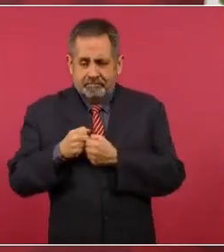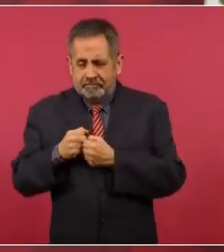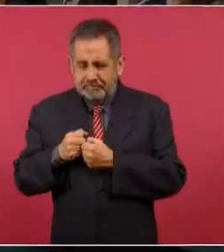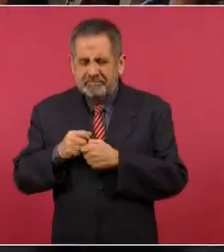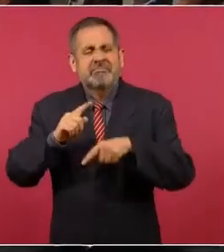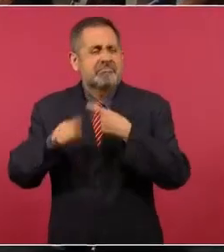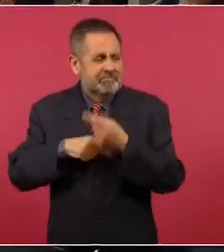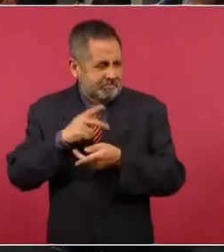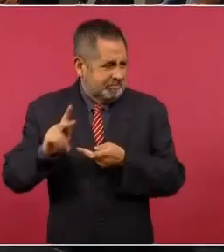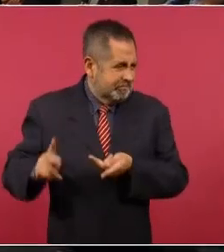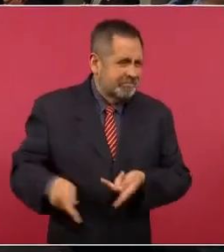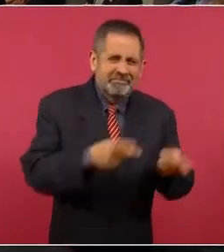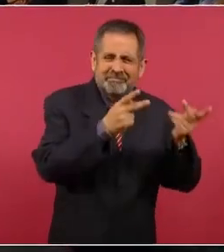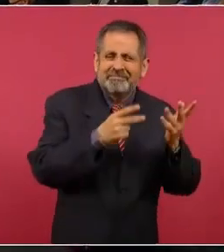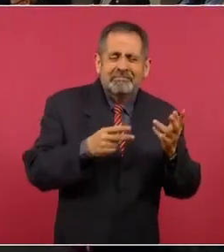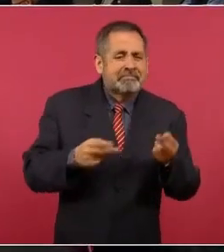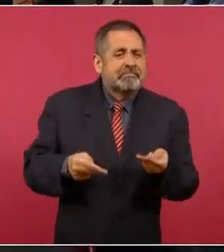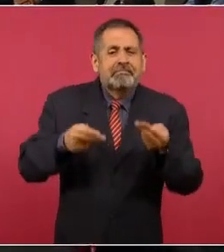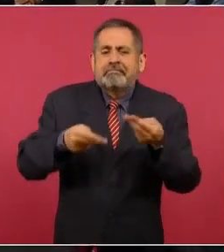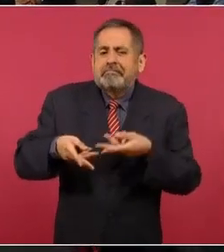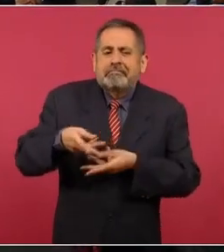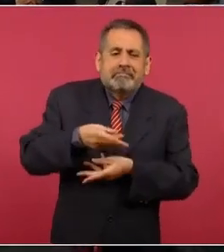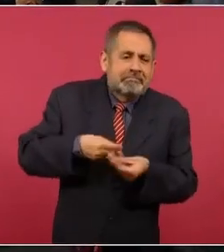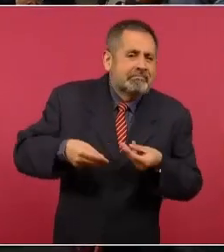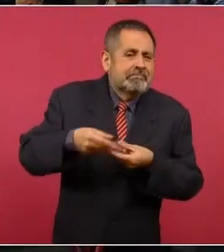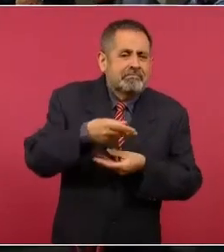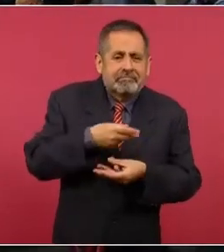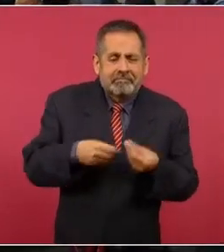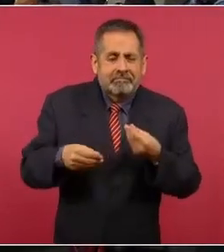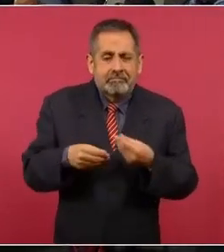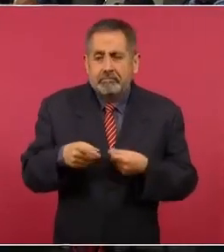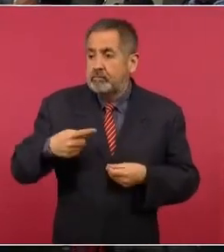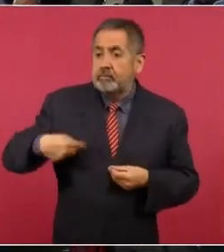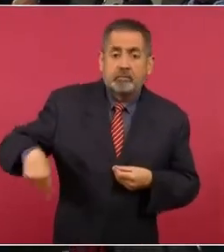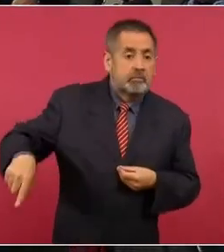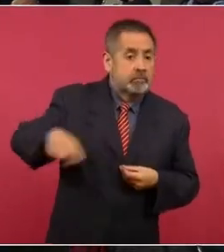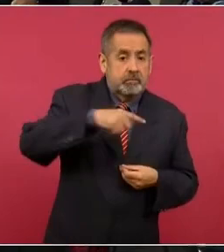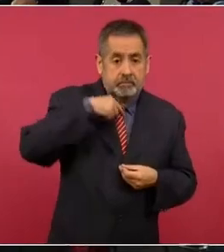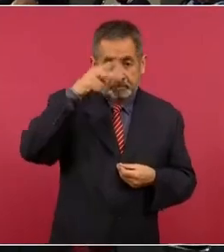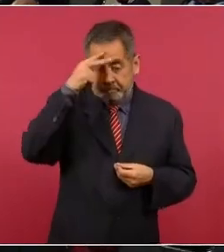vender y cuánto nos costó.